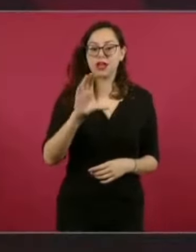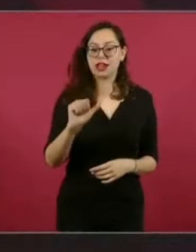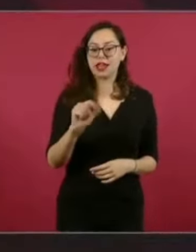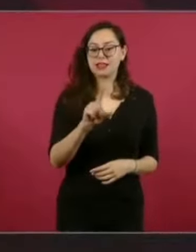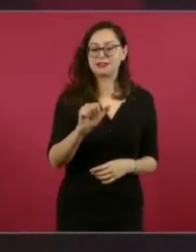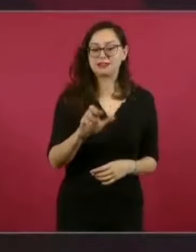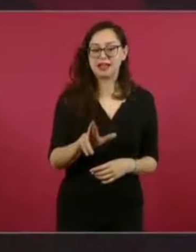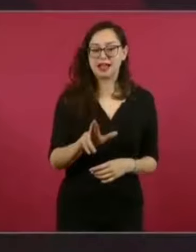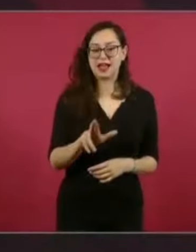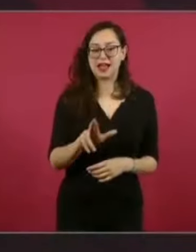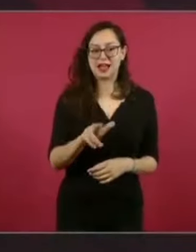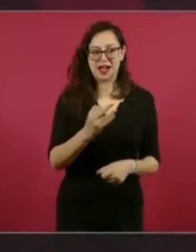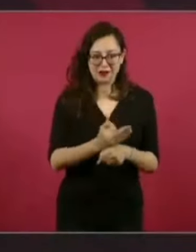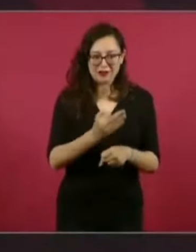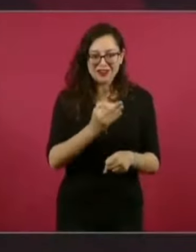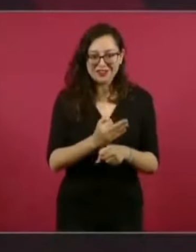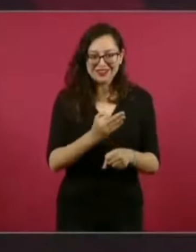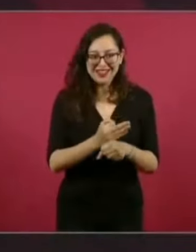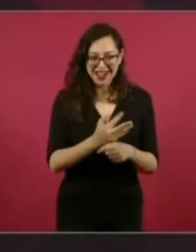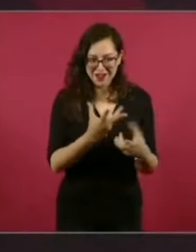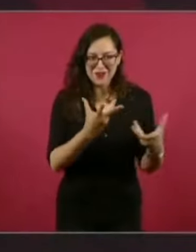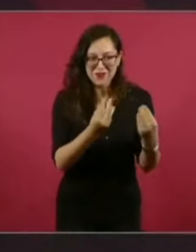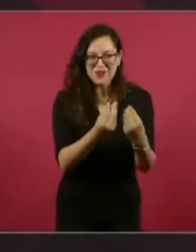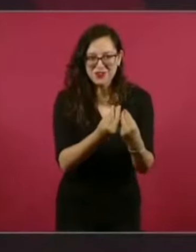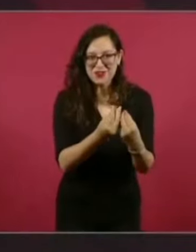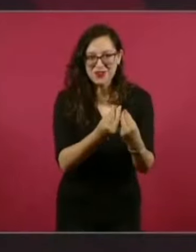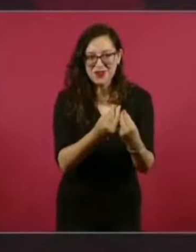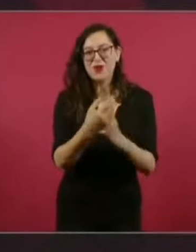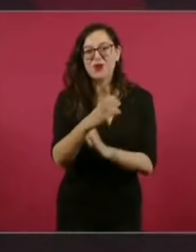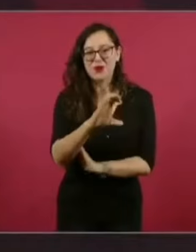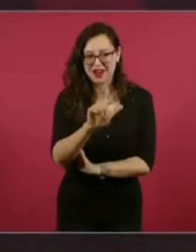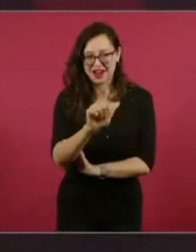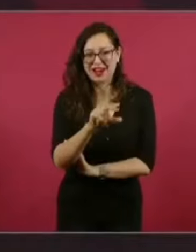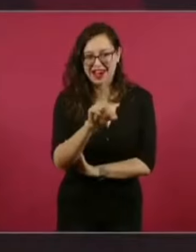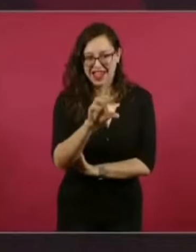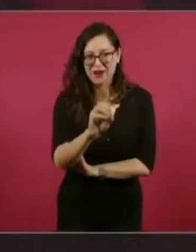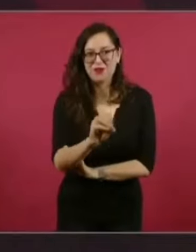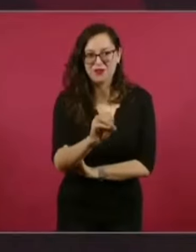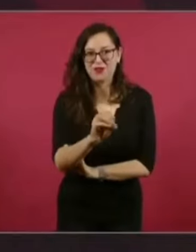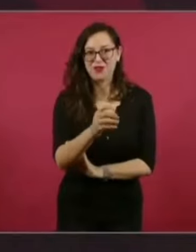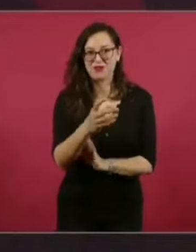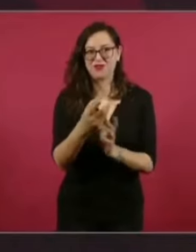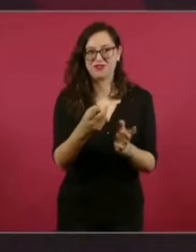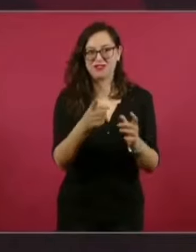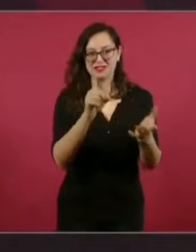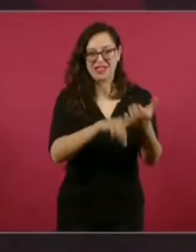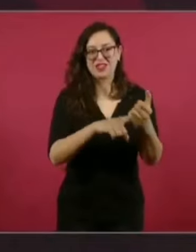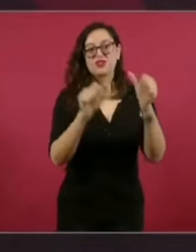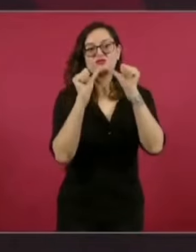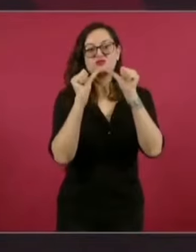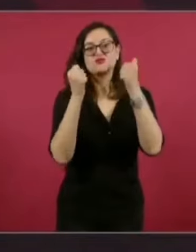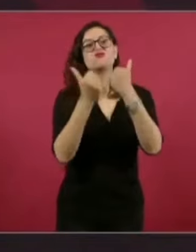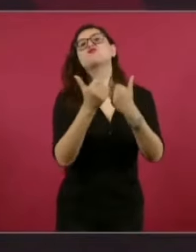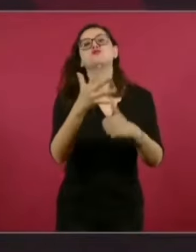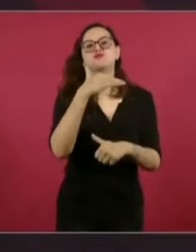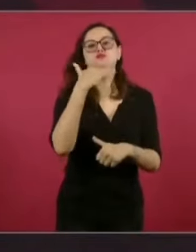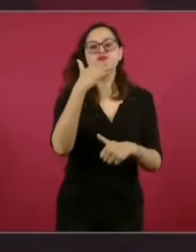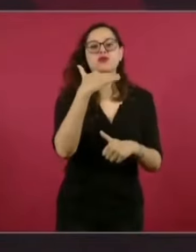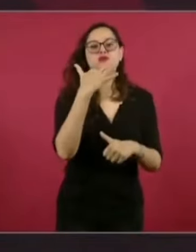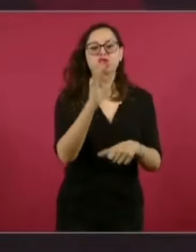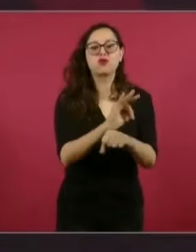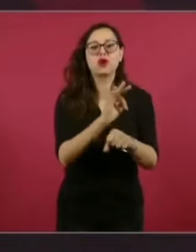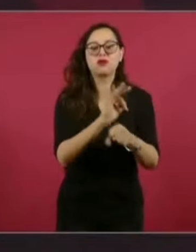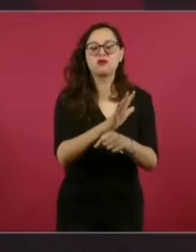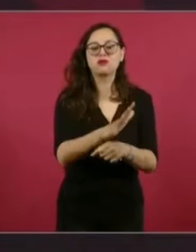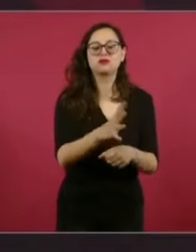esta de Claudio Iquiz González, del equipo de mexicanos a favor de la